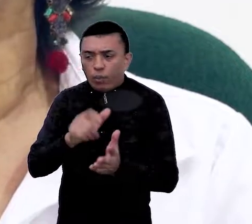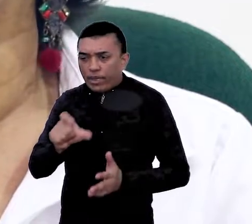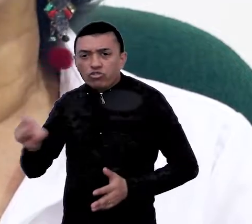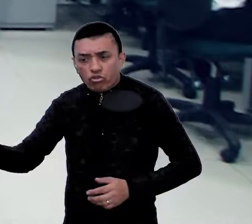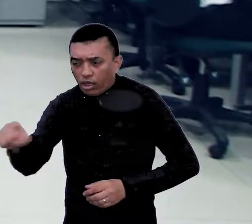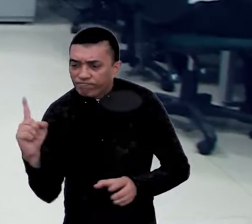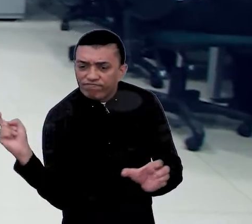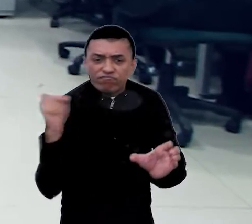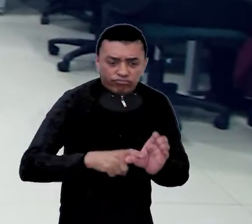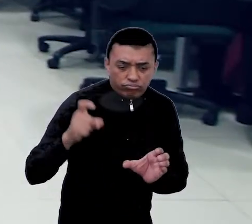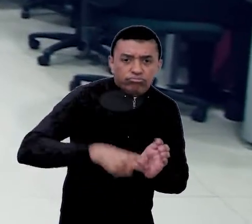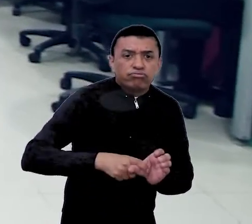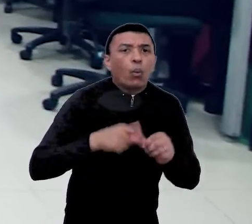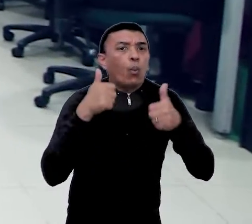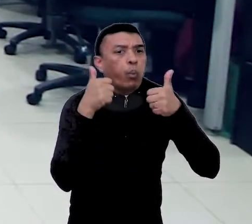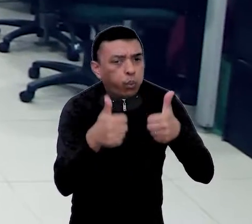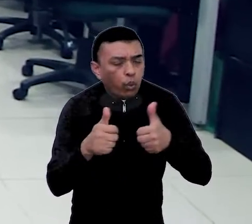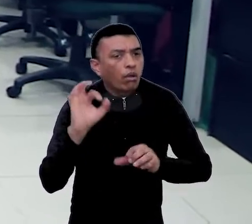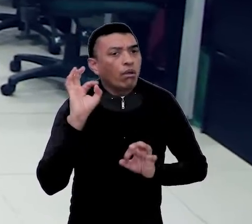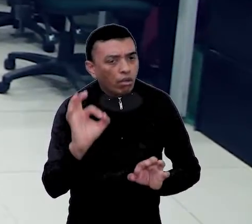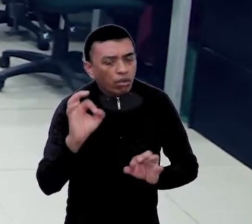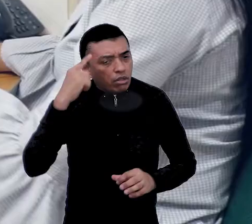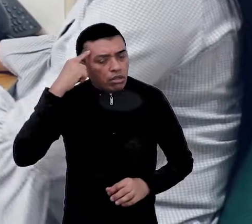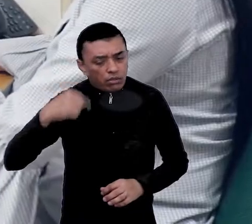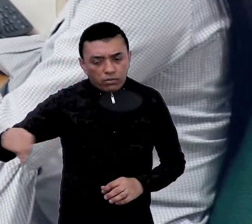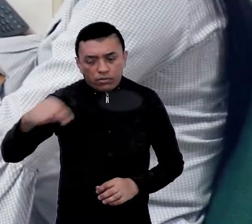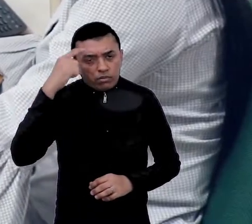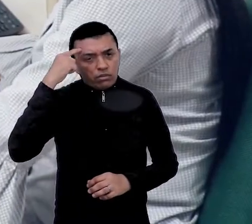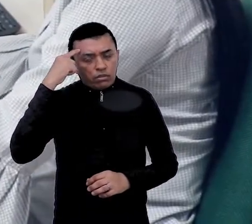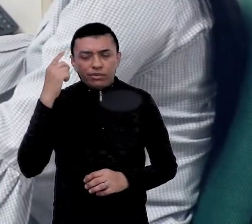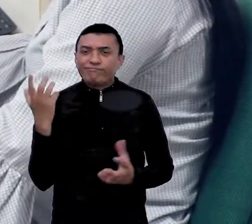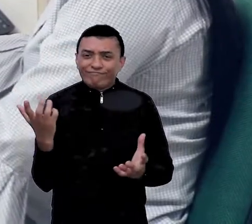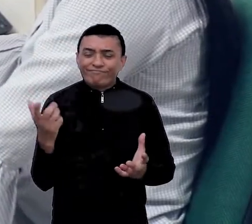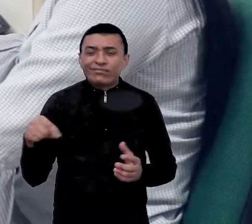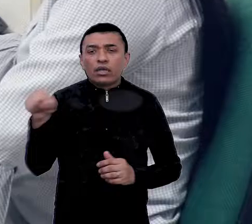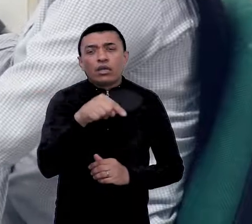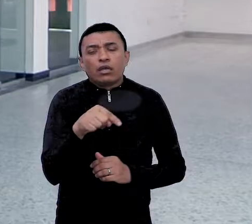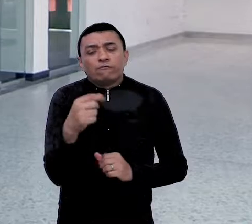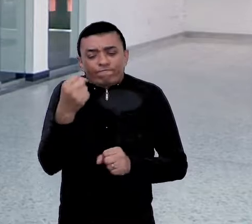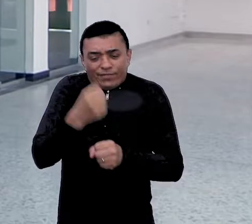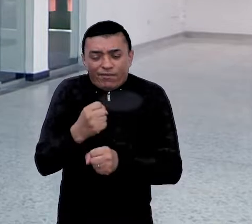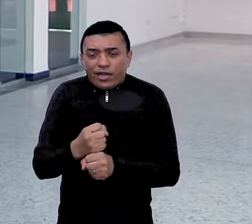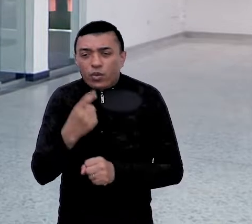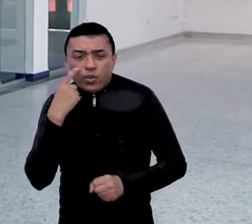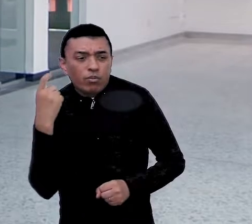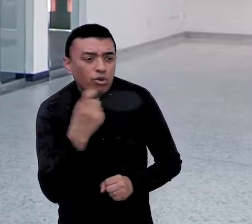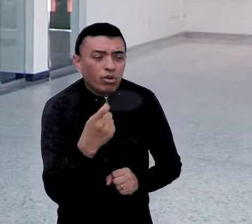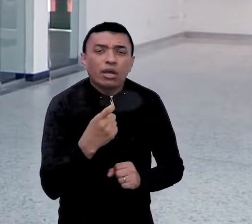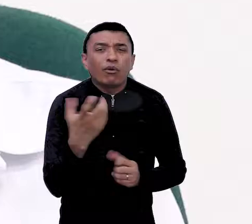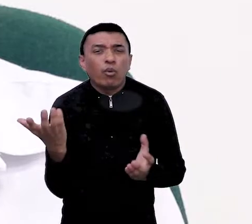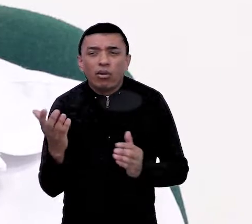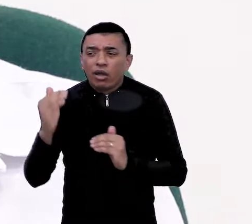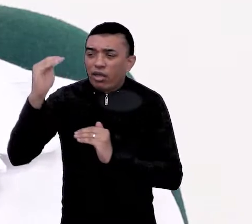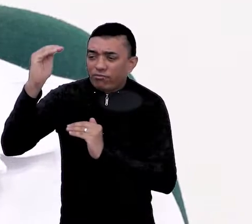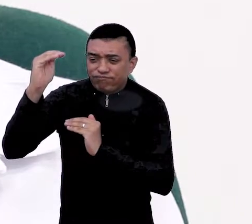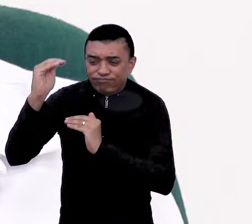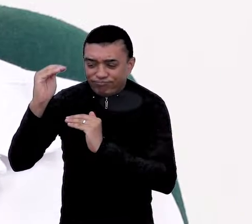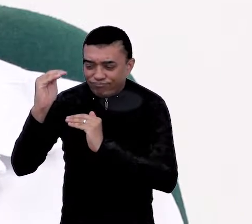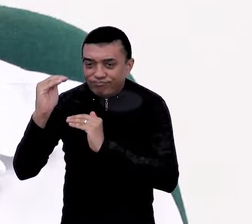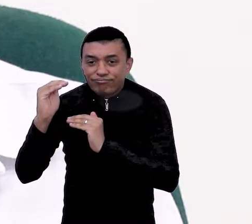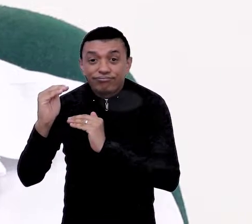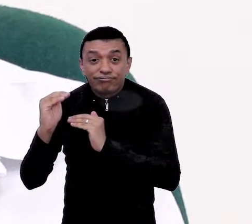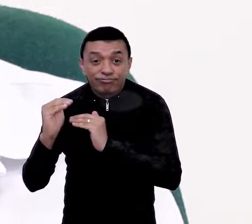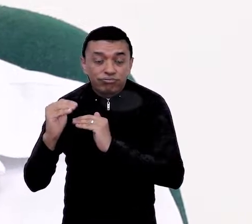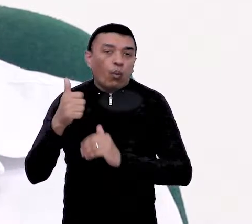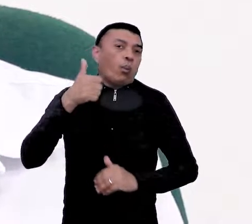con Barranquilla. Gracias a eso, hemos podido contribuir a la disminución de la tasa de desempleo del departamento de la tránsula. Meta lograda que